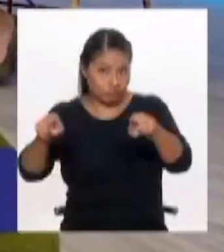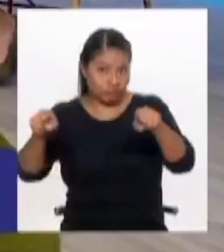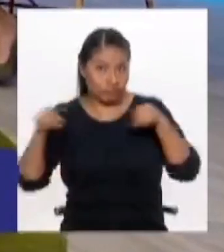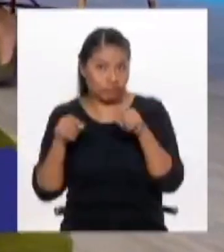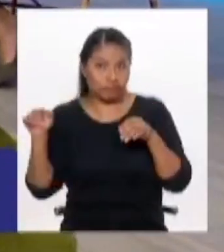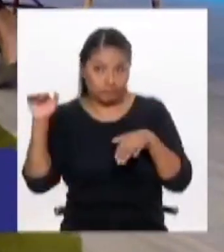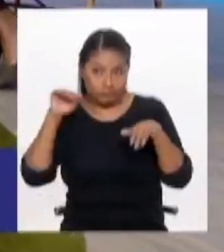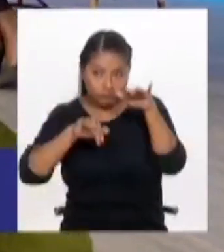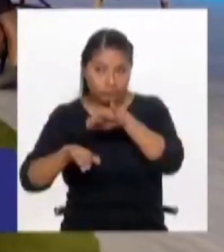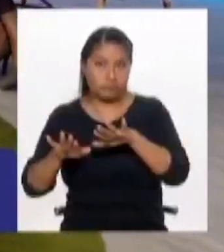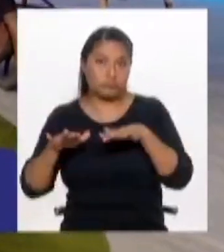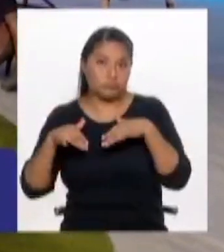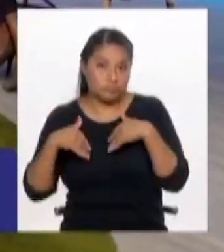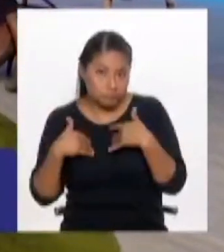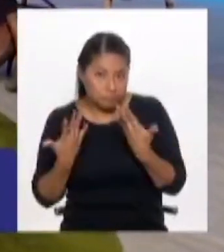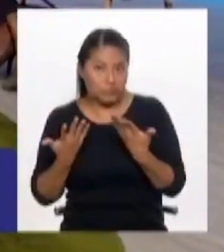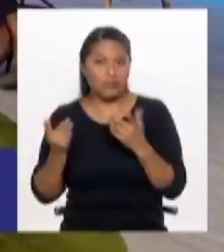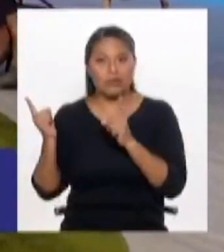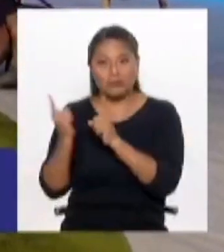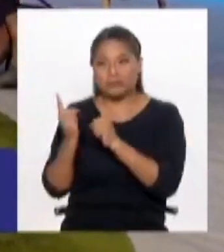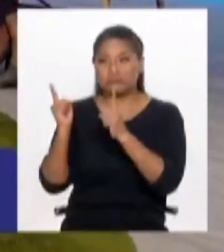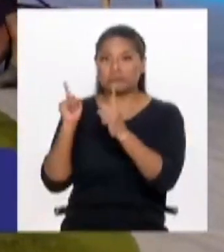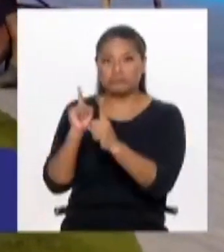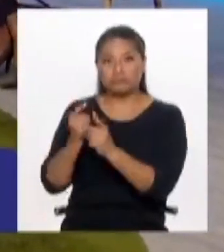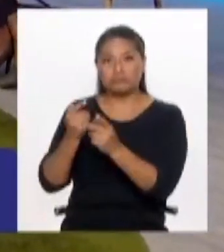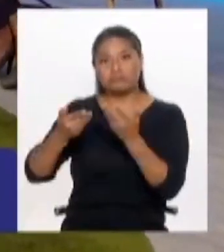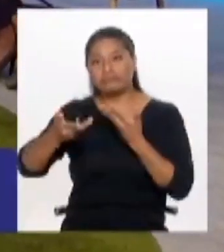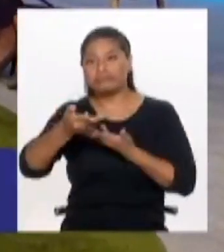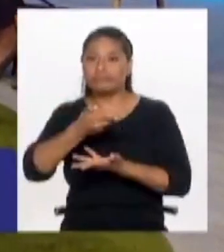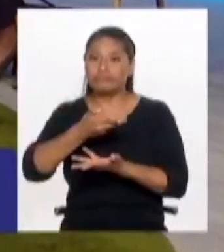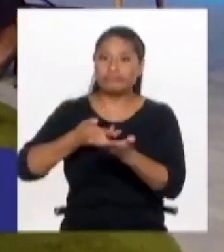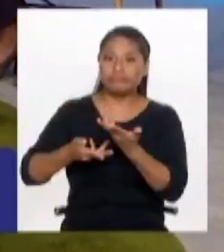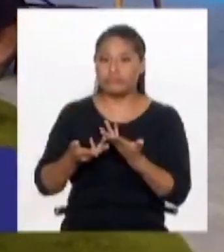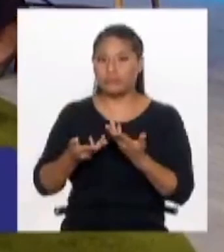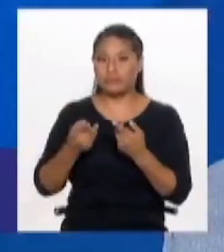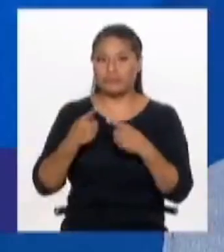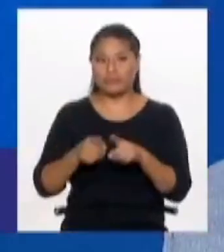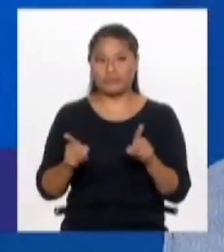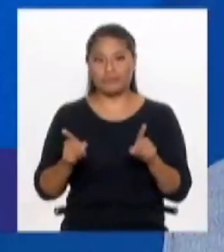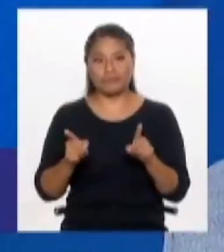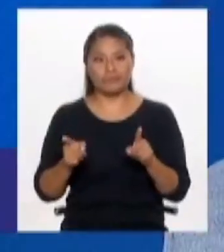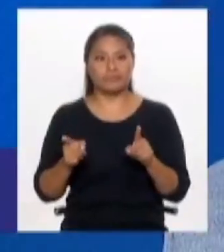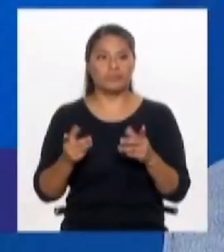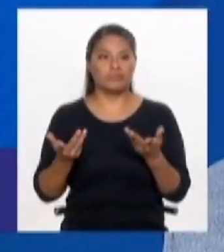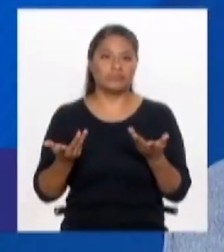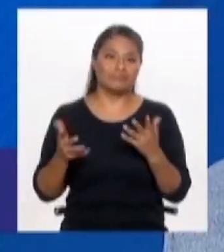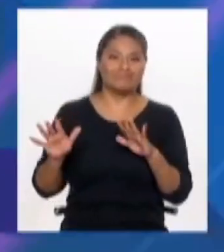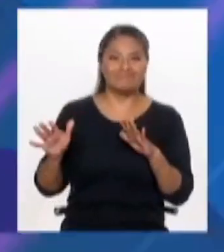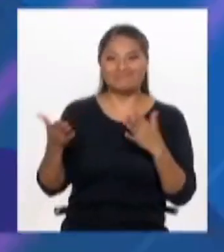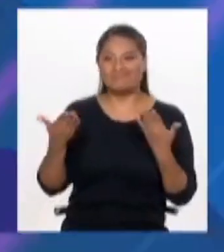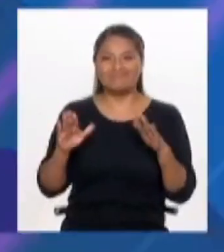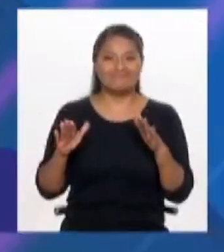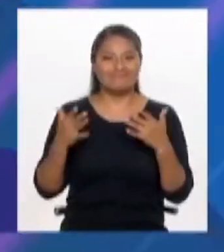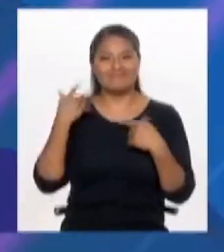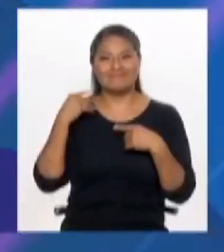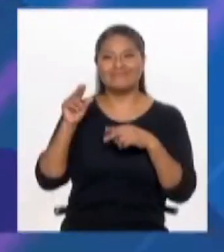en donde nos encontraremos, eventualmente pues vamos a recrearnos, aunque el... Sería ideal, como decía Lucho, que no cobre,